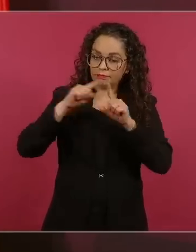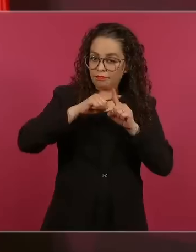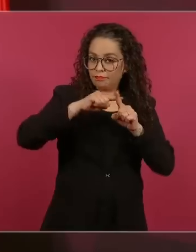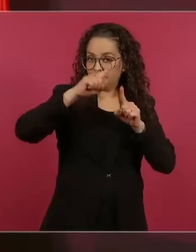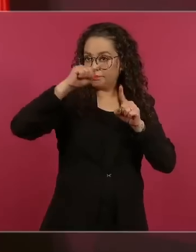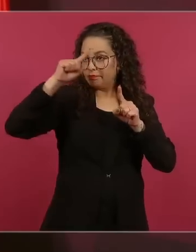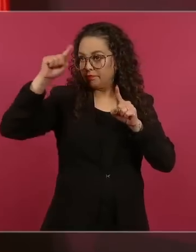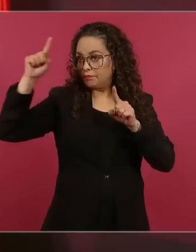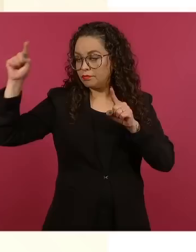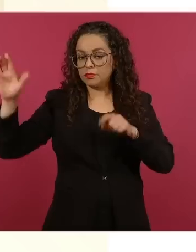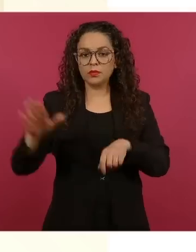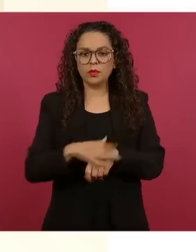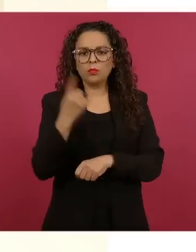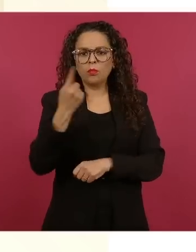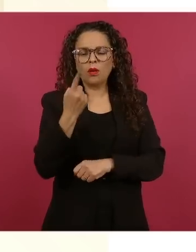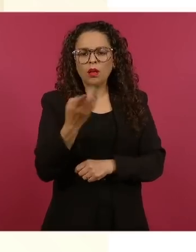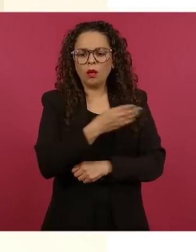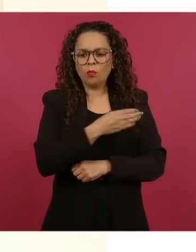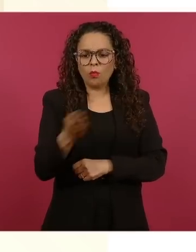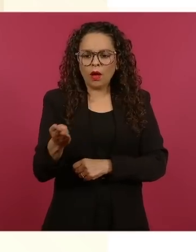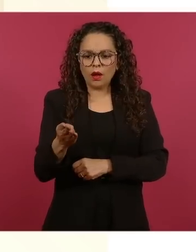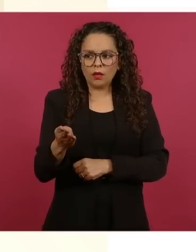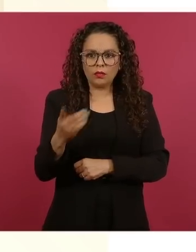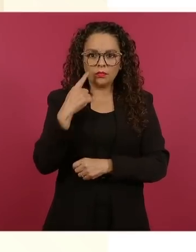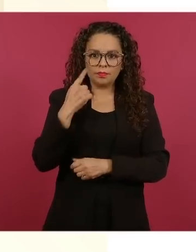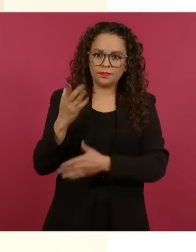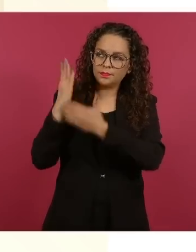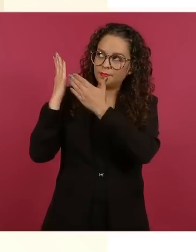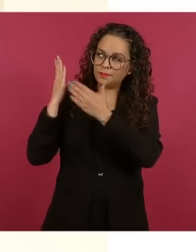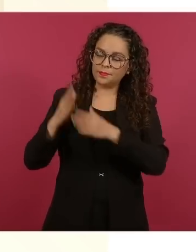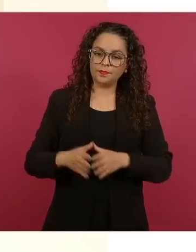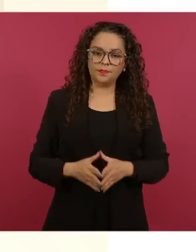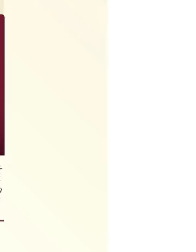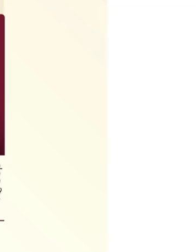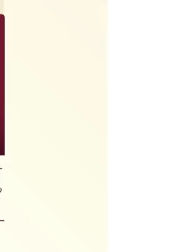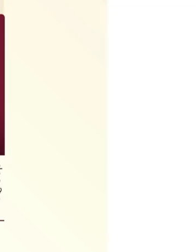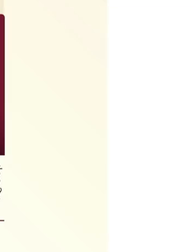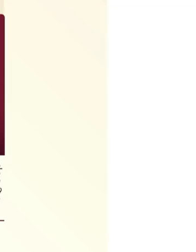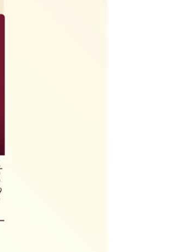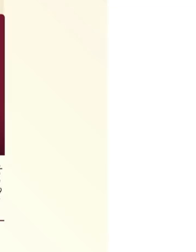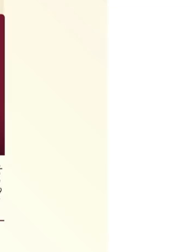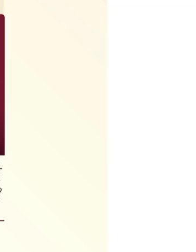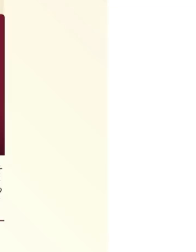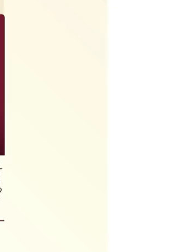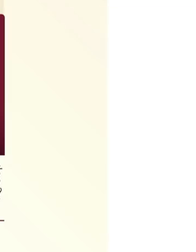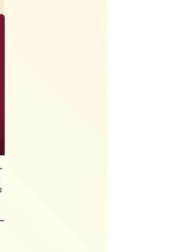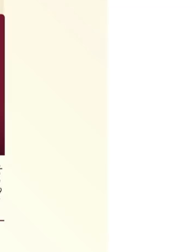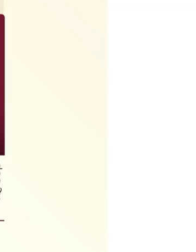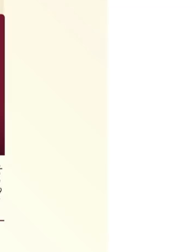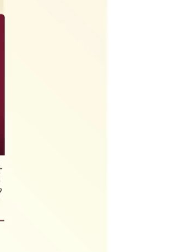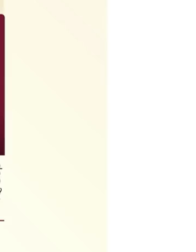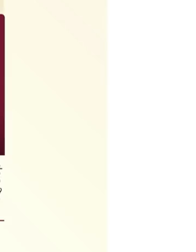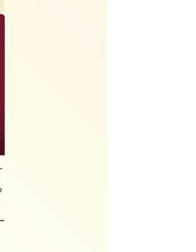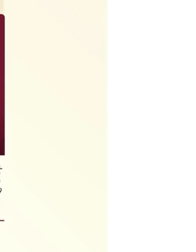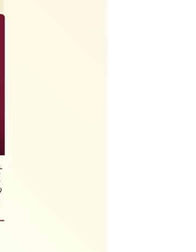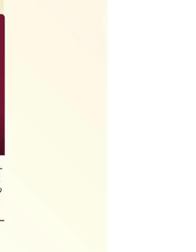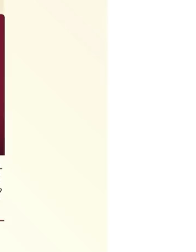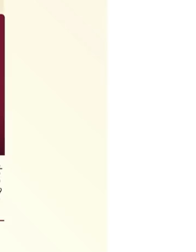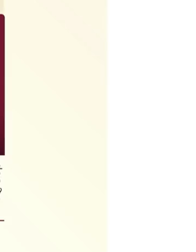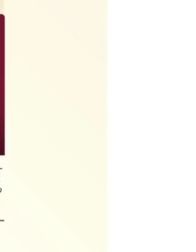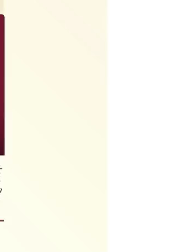mejores salarios, pero si hay carestía, no rinde el ingreso.